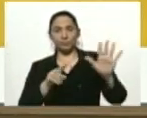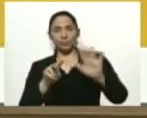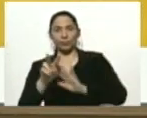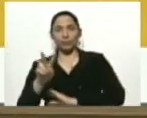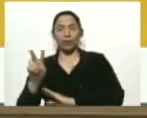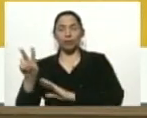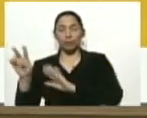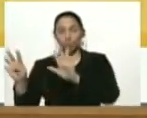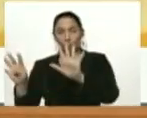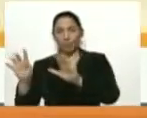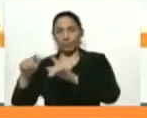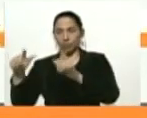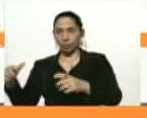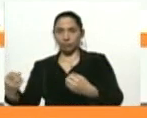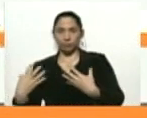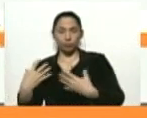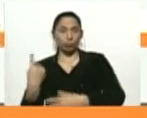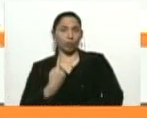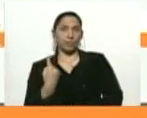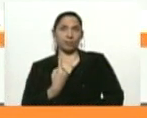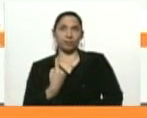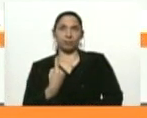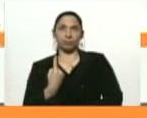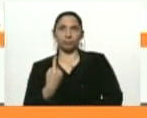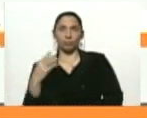casos. Colombia,